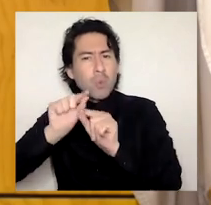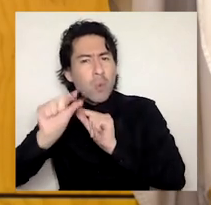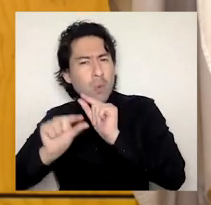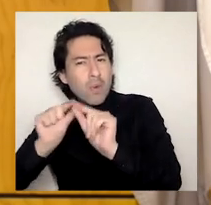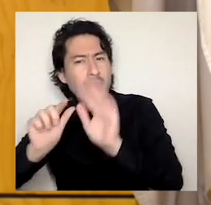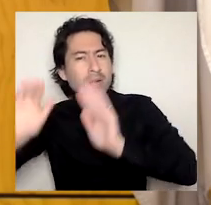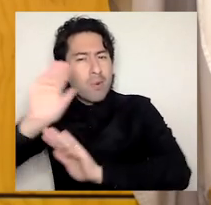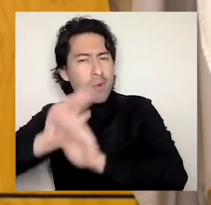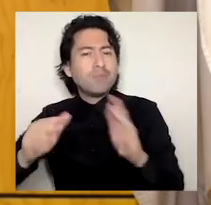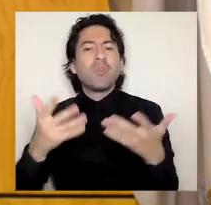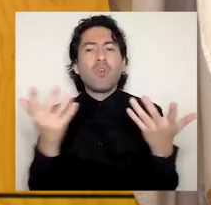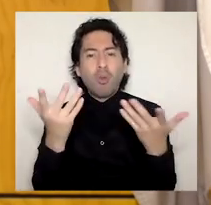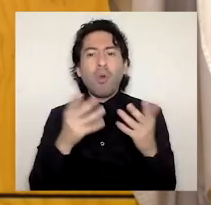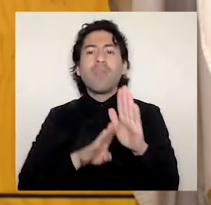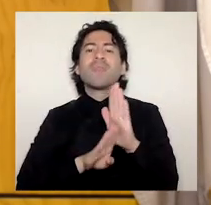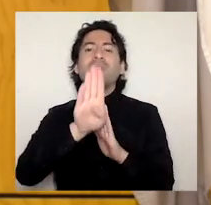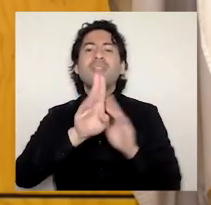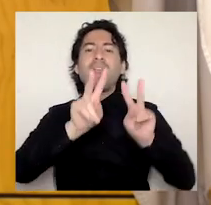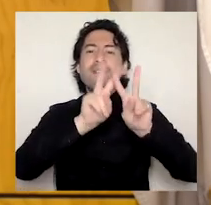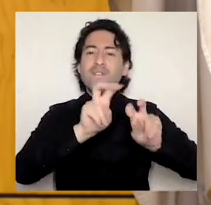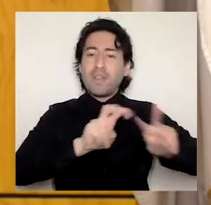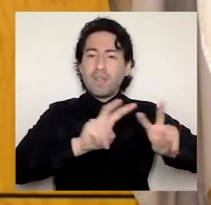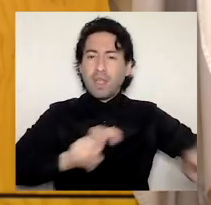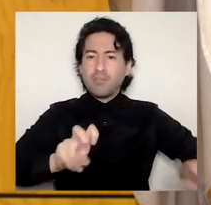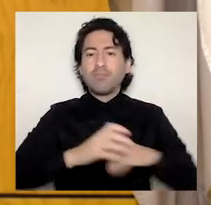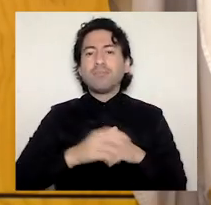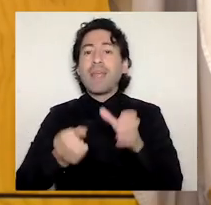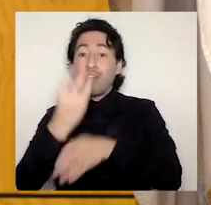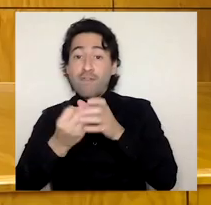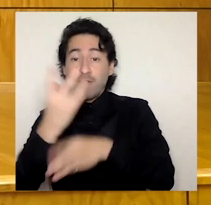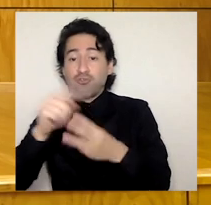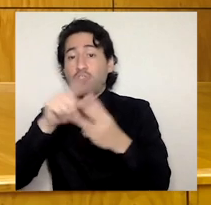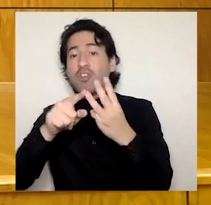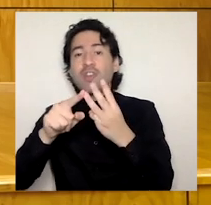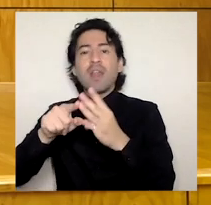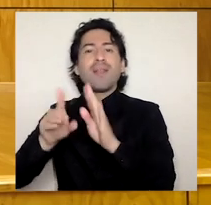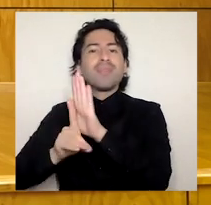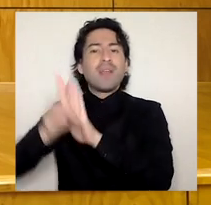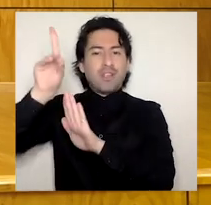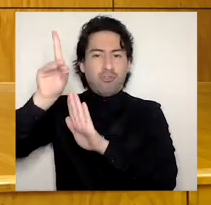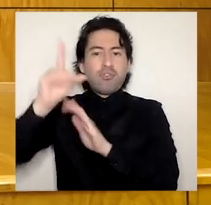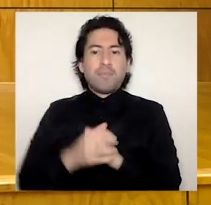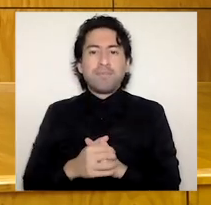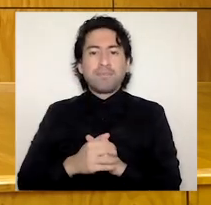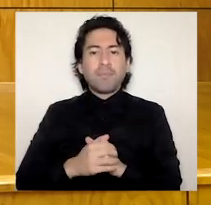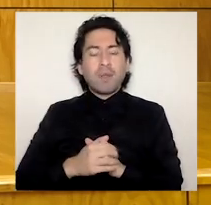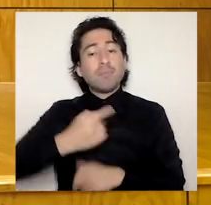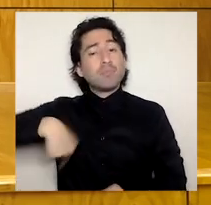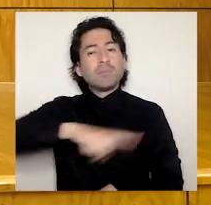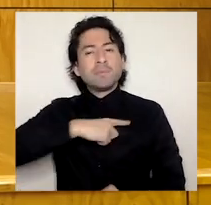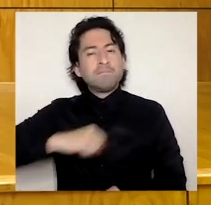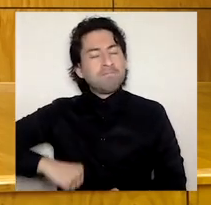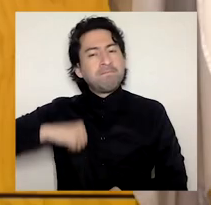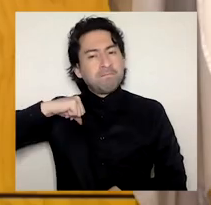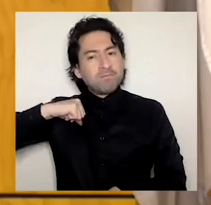del desarrollo de la investigación, la innovación y el desarrollo. Nos enorgullece al